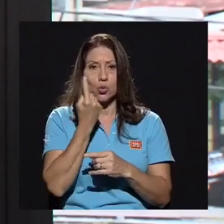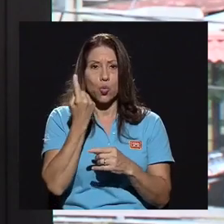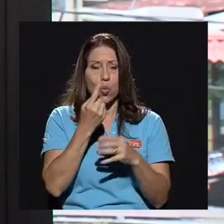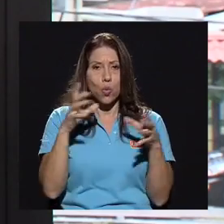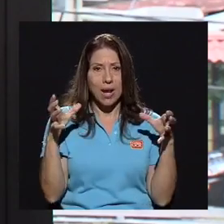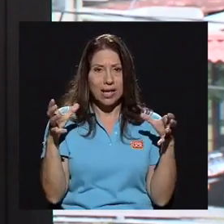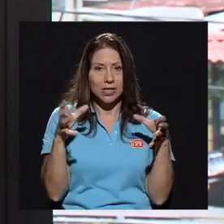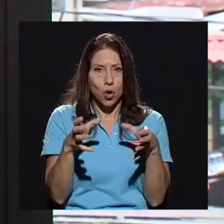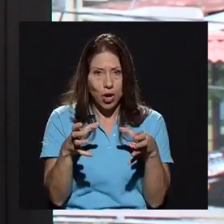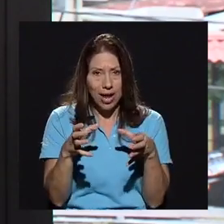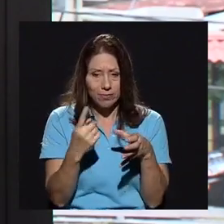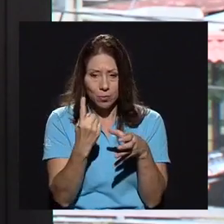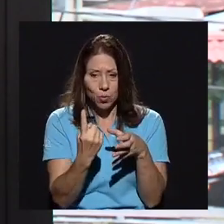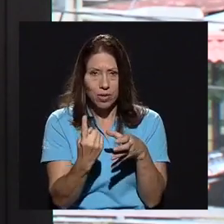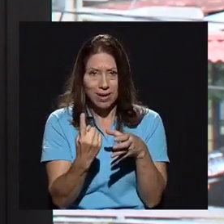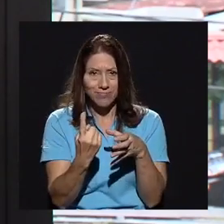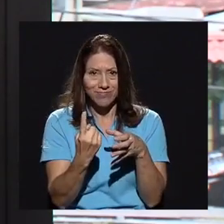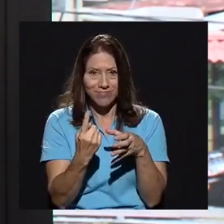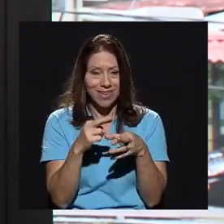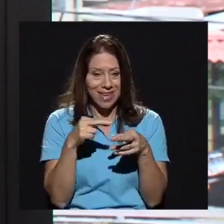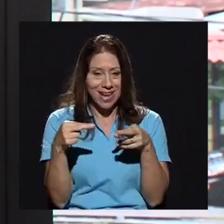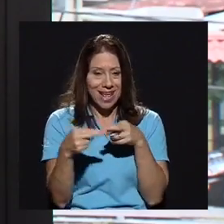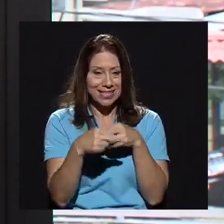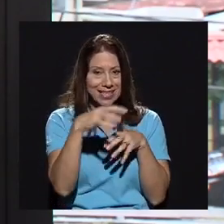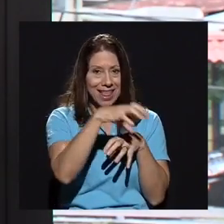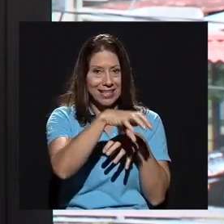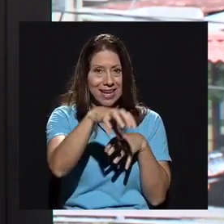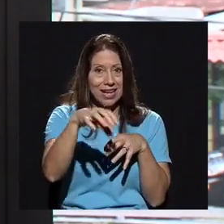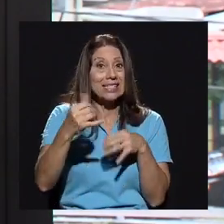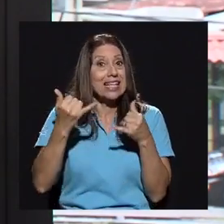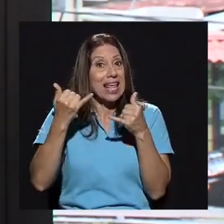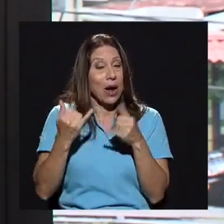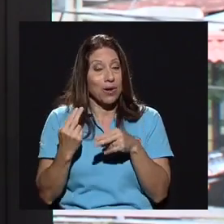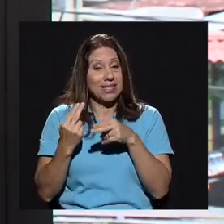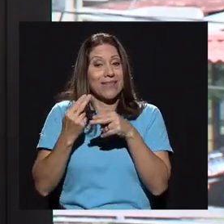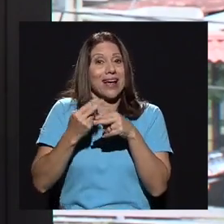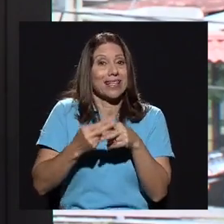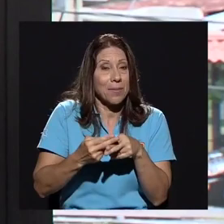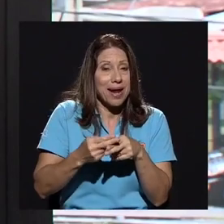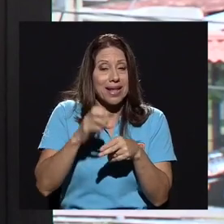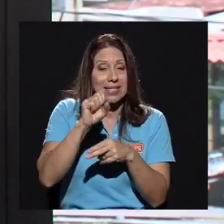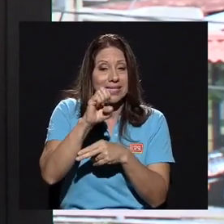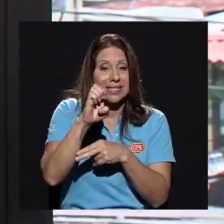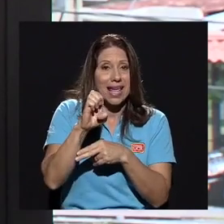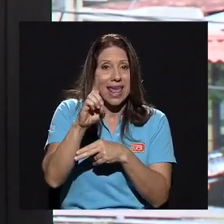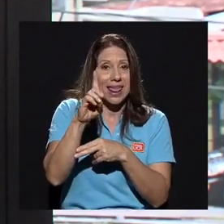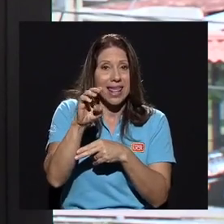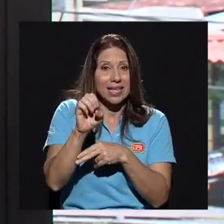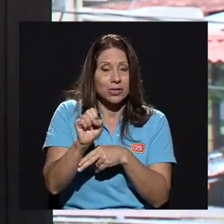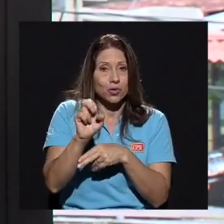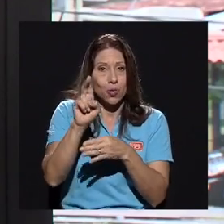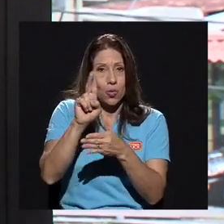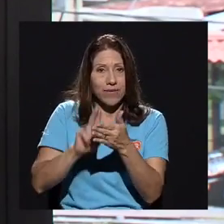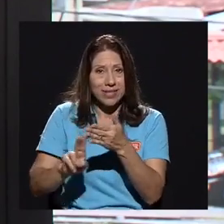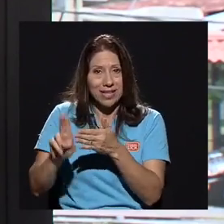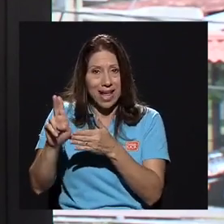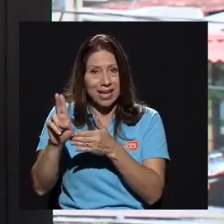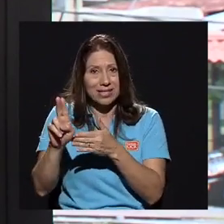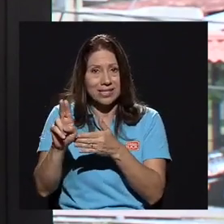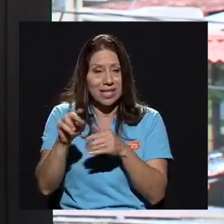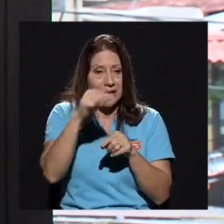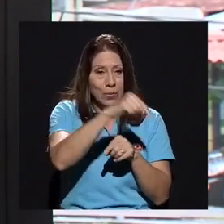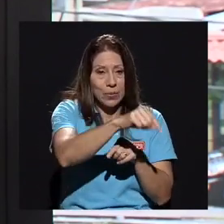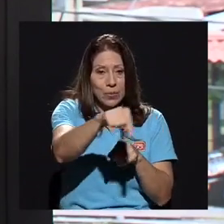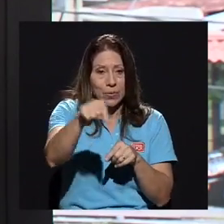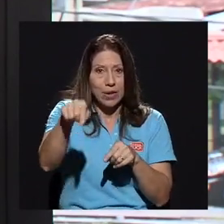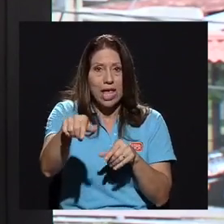y que las sedes regionales, que ahora se van a llamar sedes universitarias, son igual de importantes que